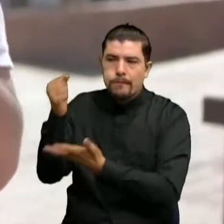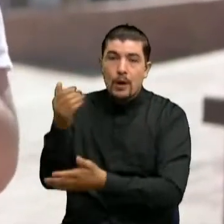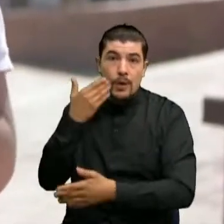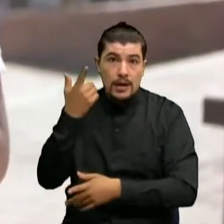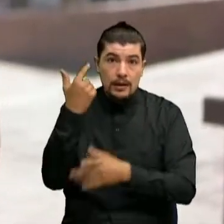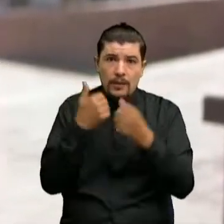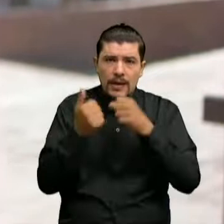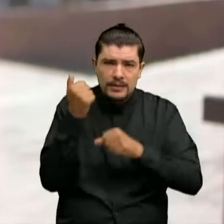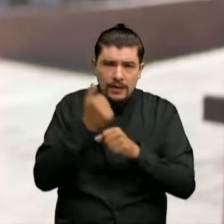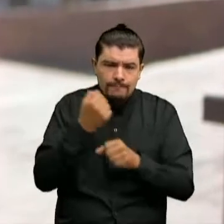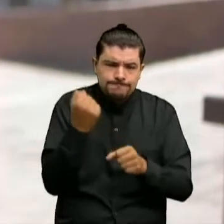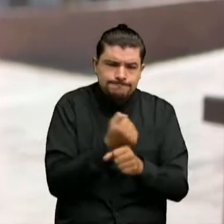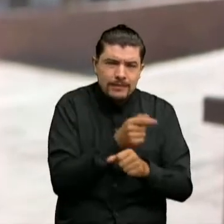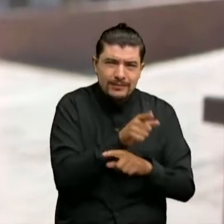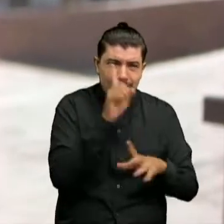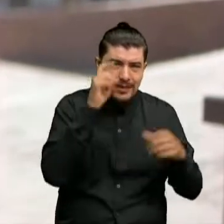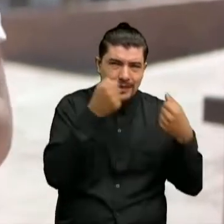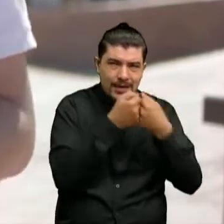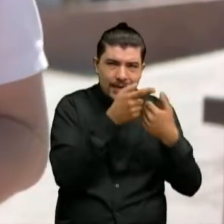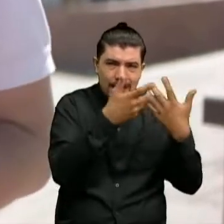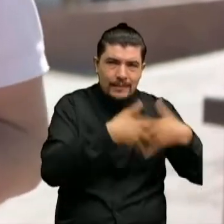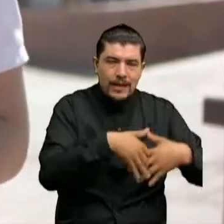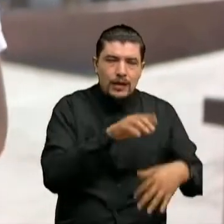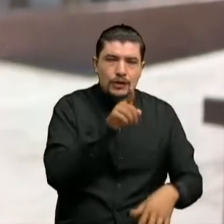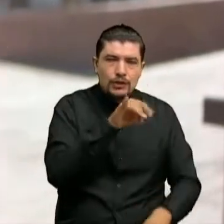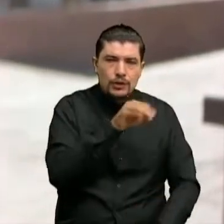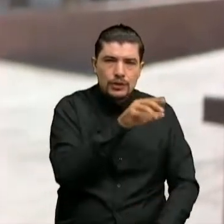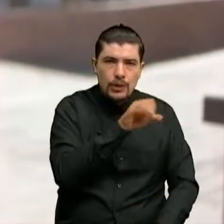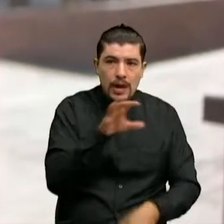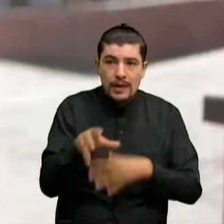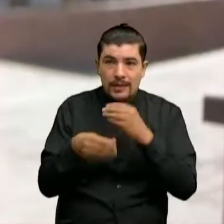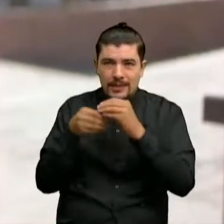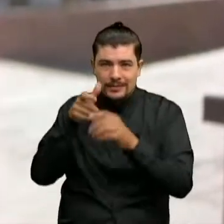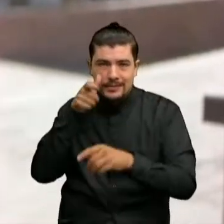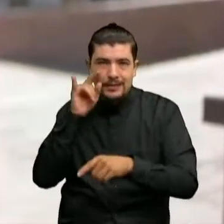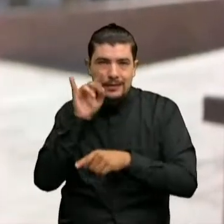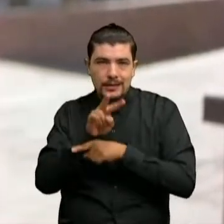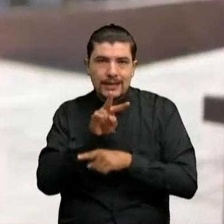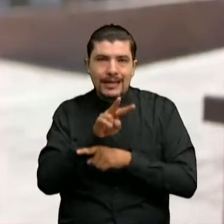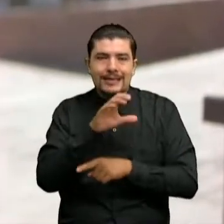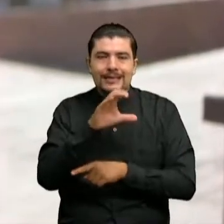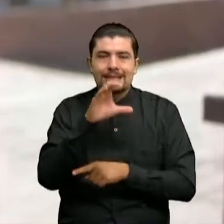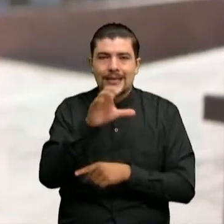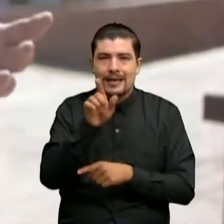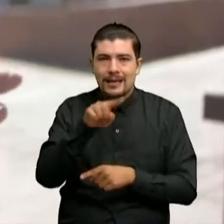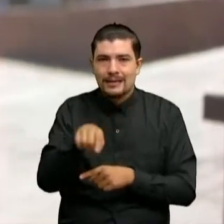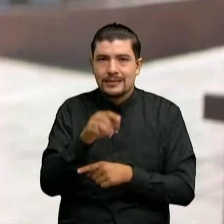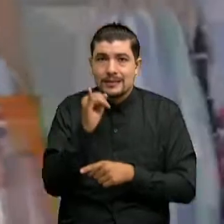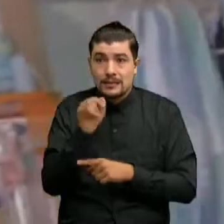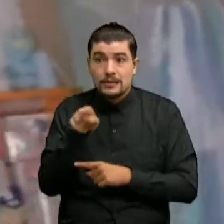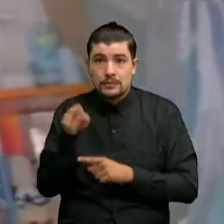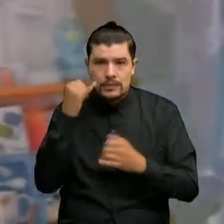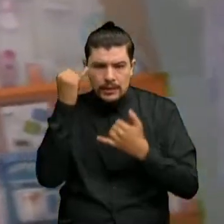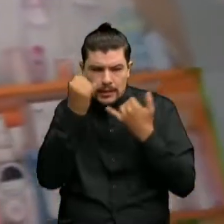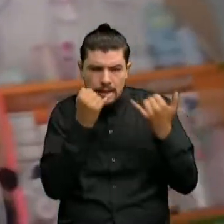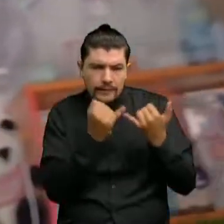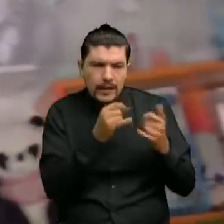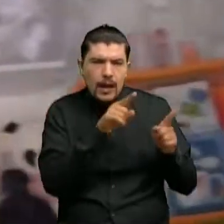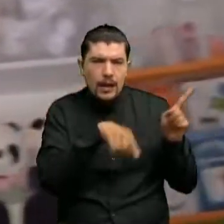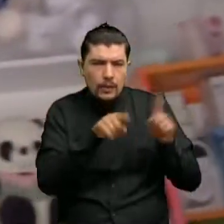pasado con un operador que se llama Socia Y con una interventoría que se llama CSI En el cual se identificaron unos